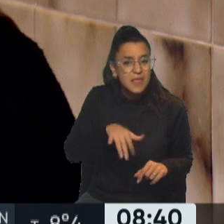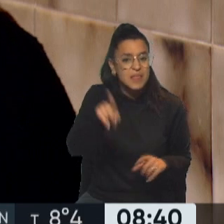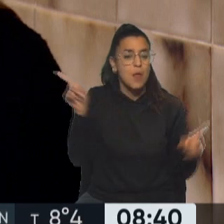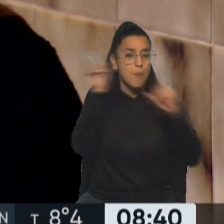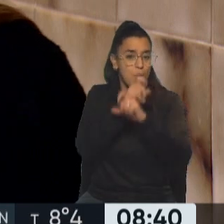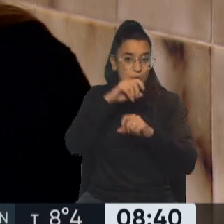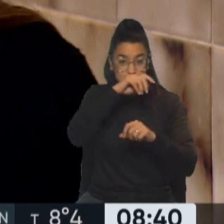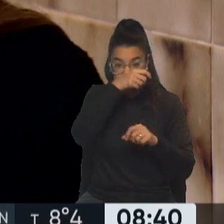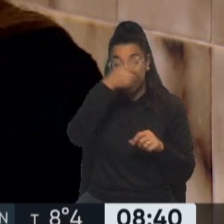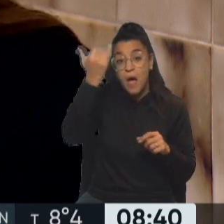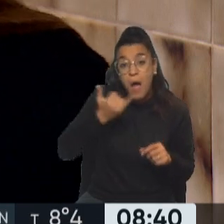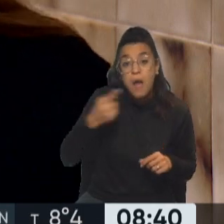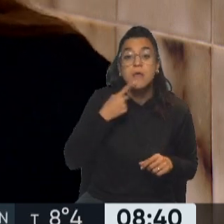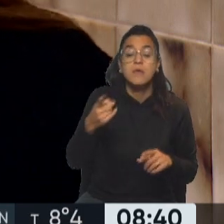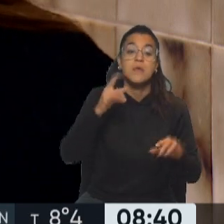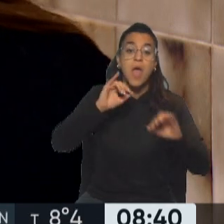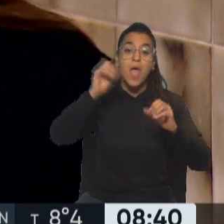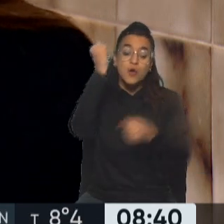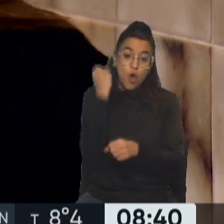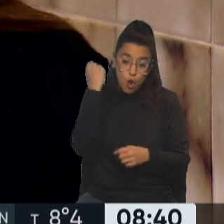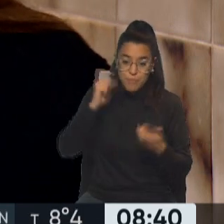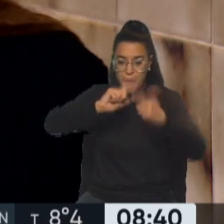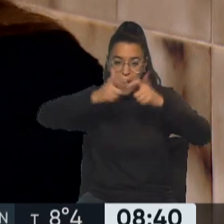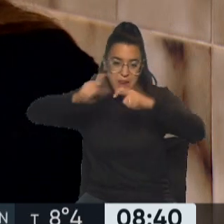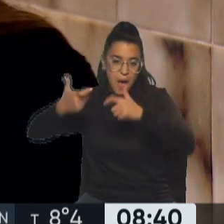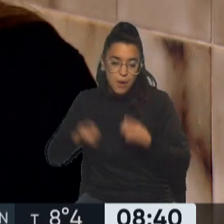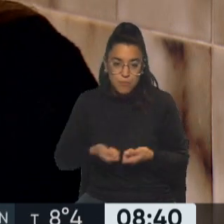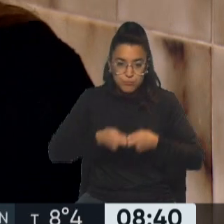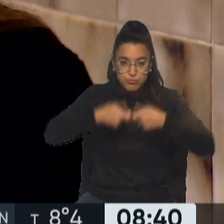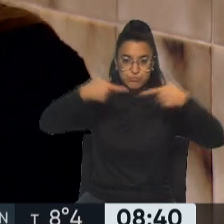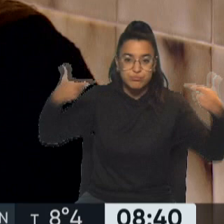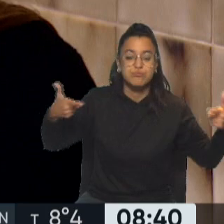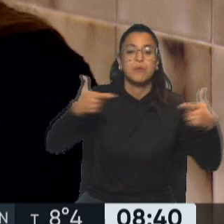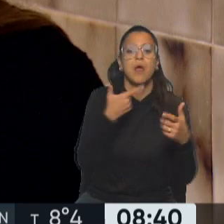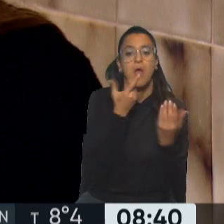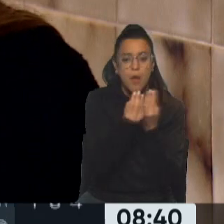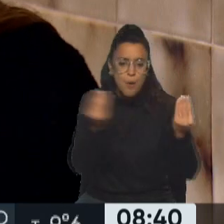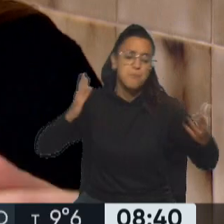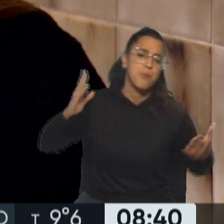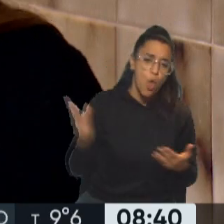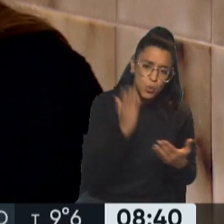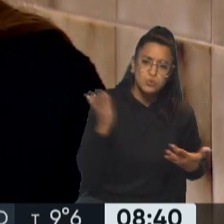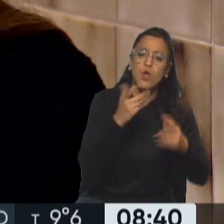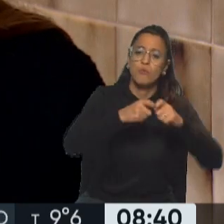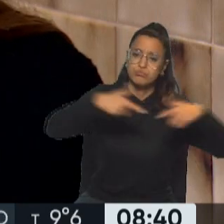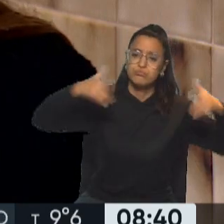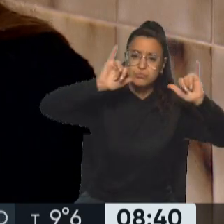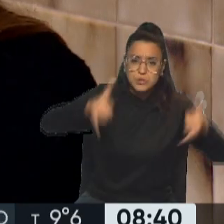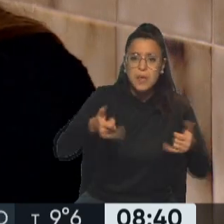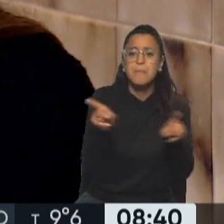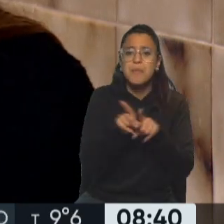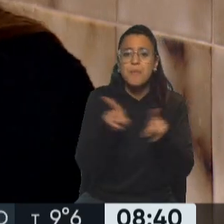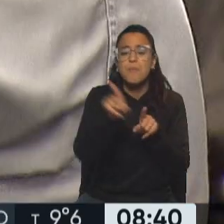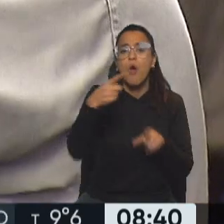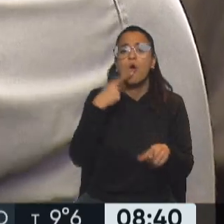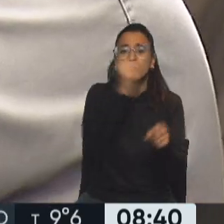Digamos, si bien hay índices económicos o variables que vienen creciendo, así como la capacidad instalada, la producción, esto que decimos, los